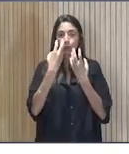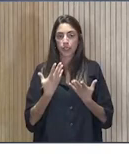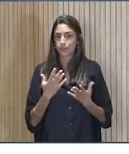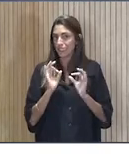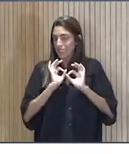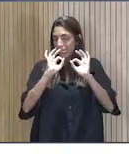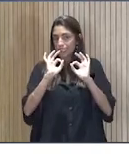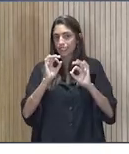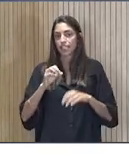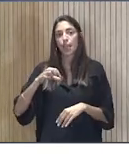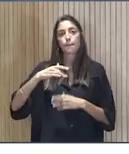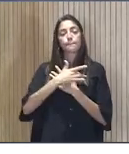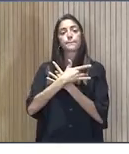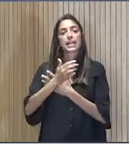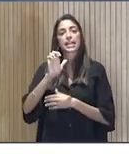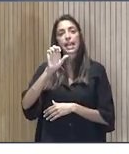María Eugenia, por favor